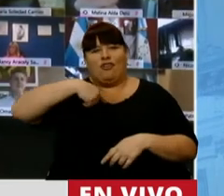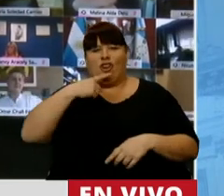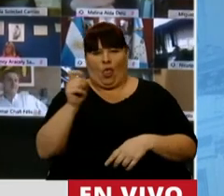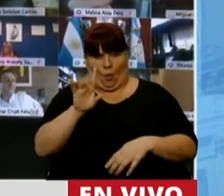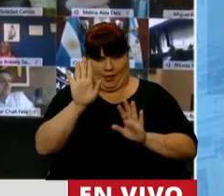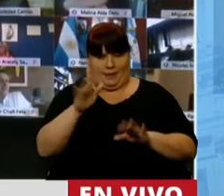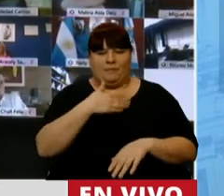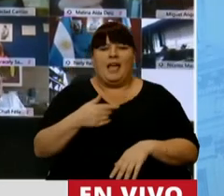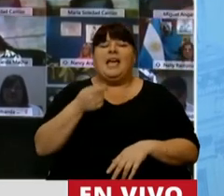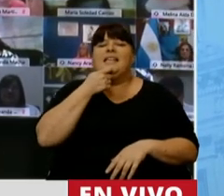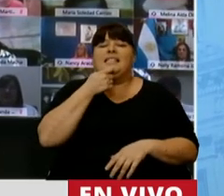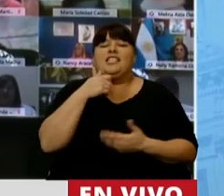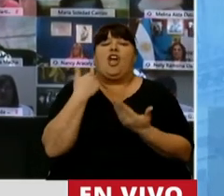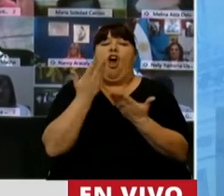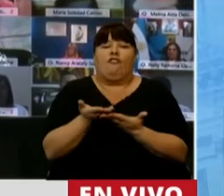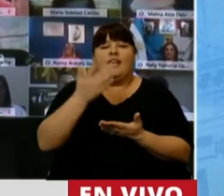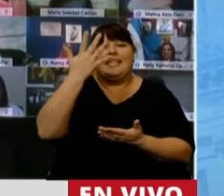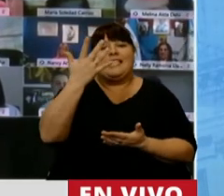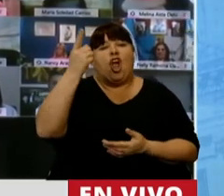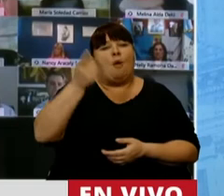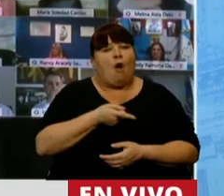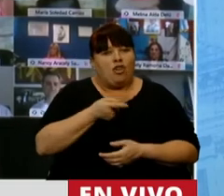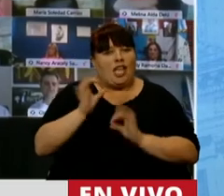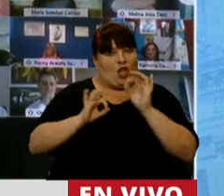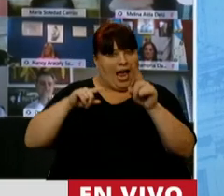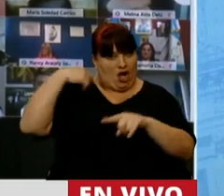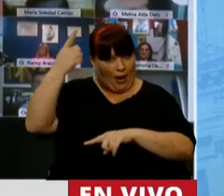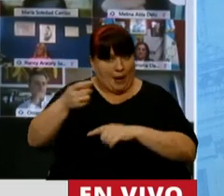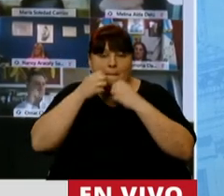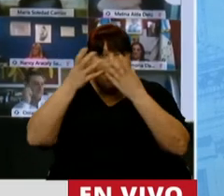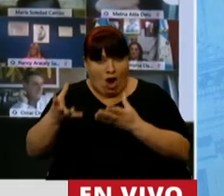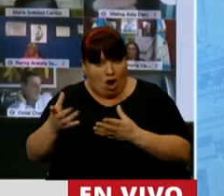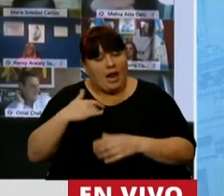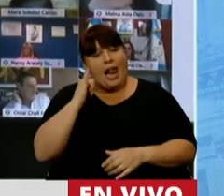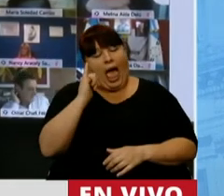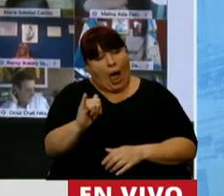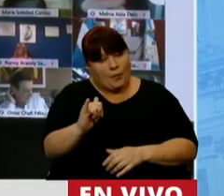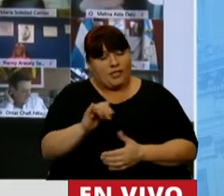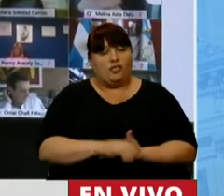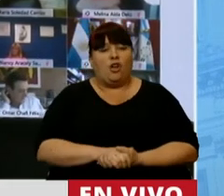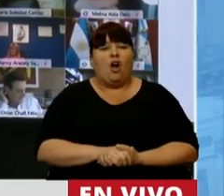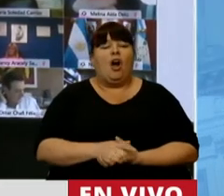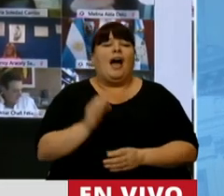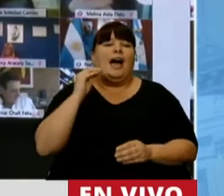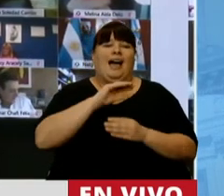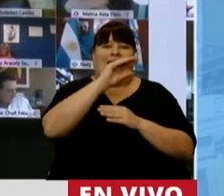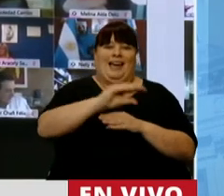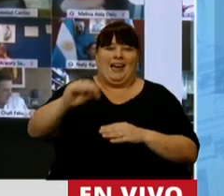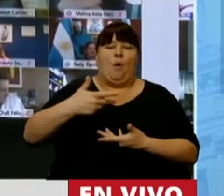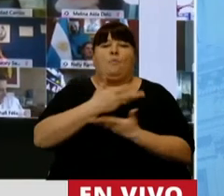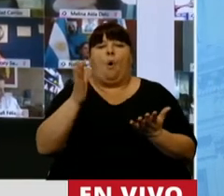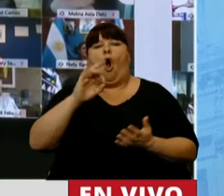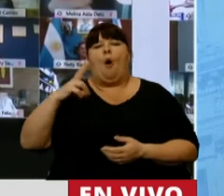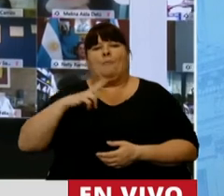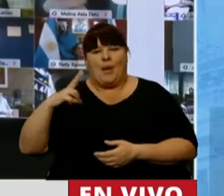cuenta. Mire, Presidente, si vamos a crecer el 5% el año que viene, le advierto que tanto la inversión pública o